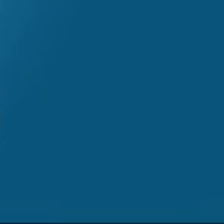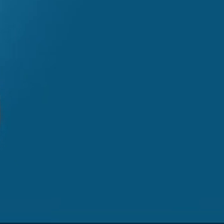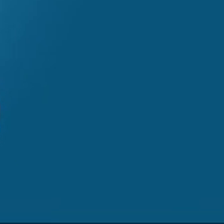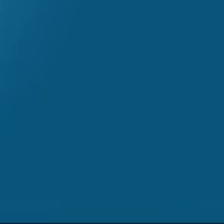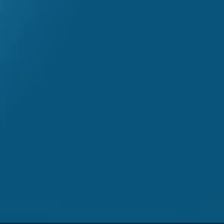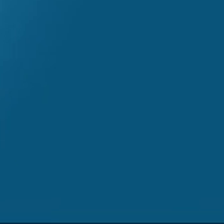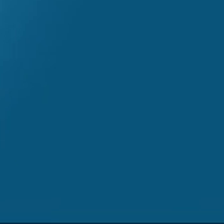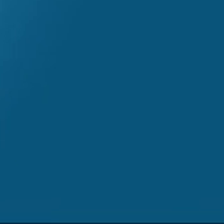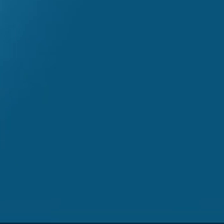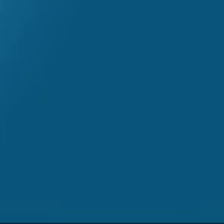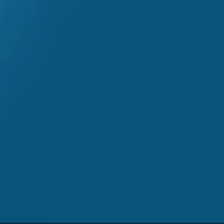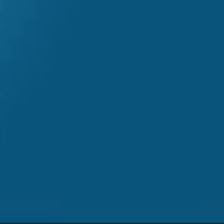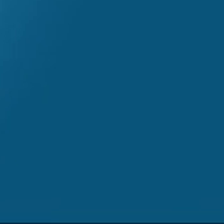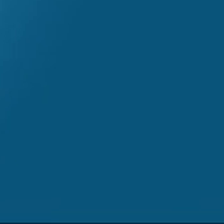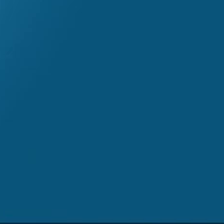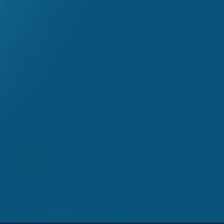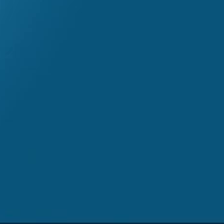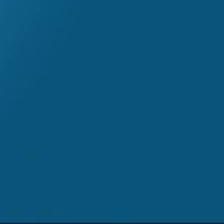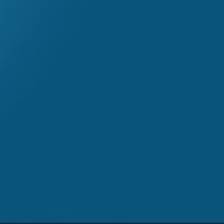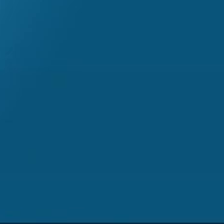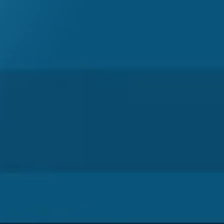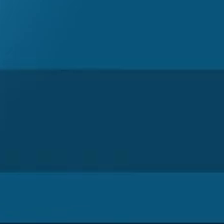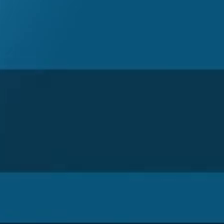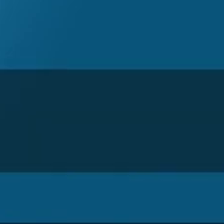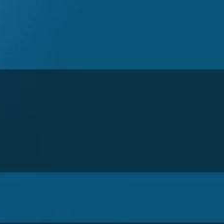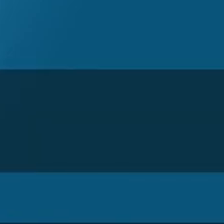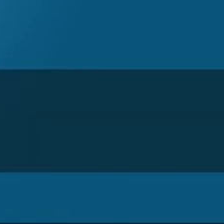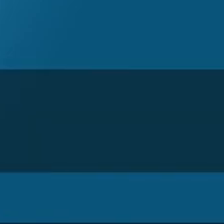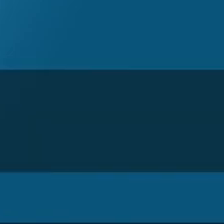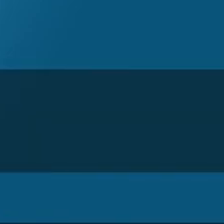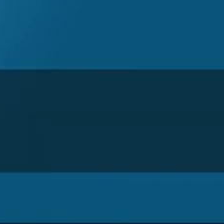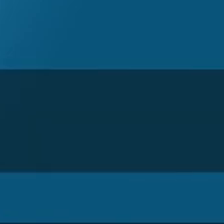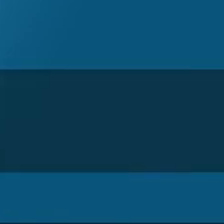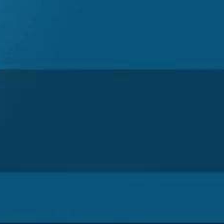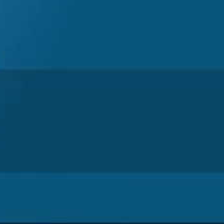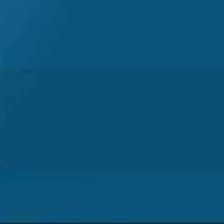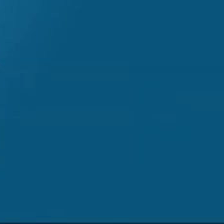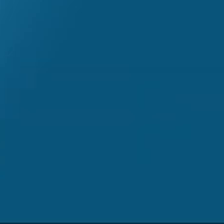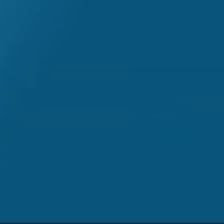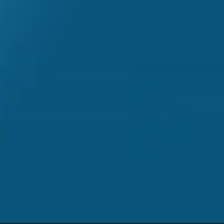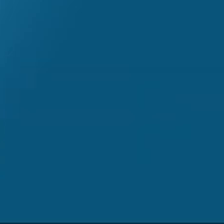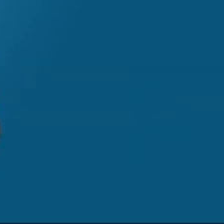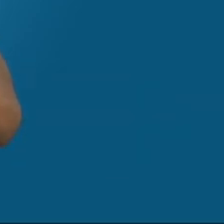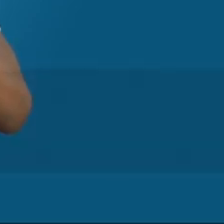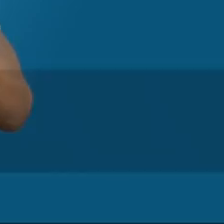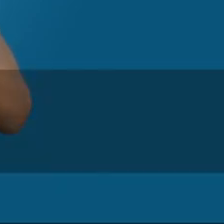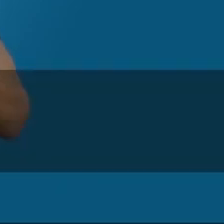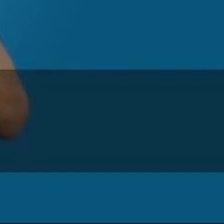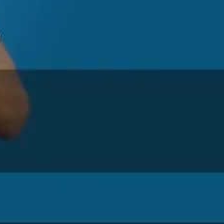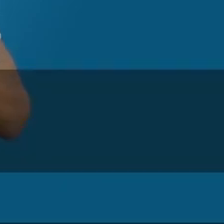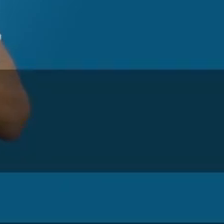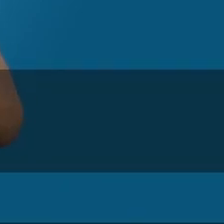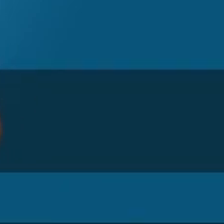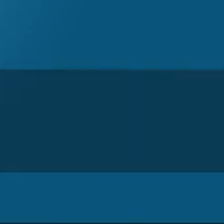nuevas palabras en lengua de señas. Primera, accesibilidad. Segunda, ley.